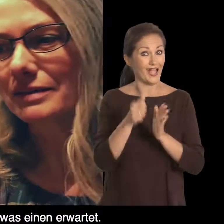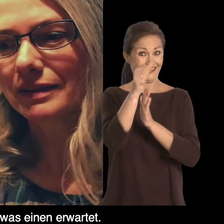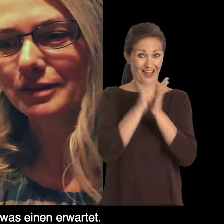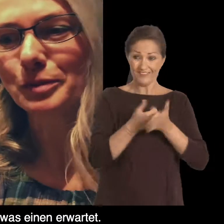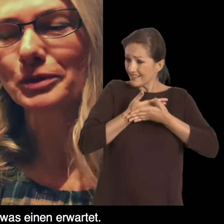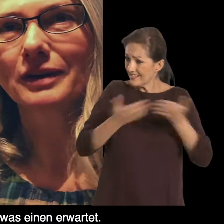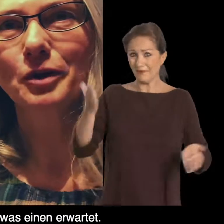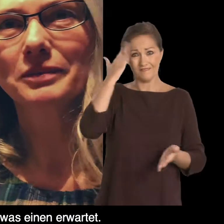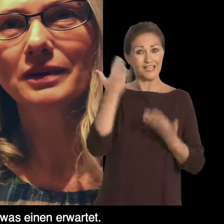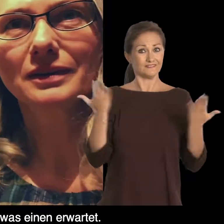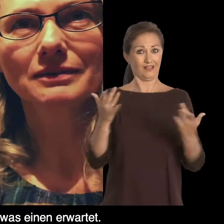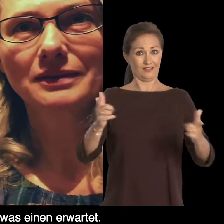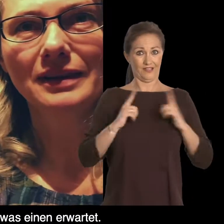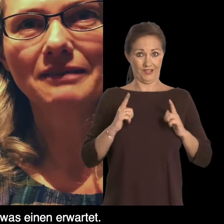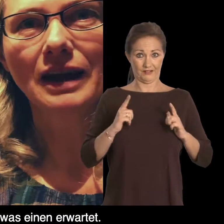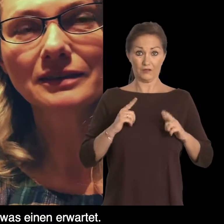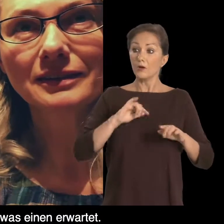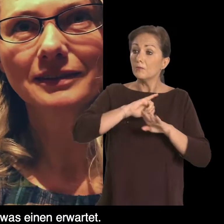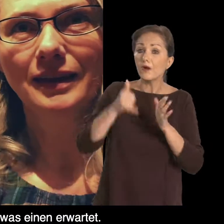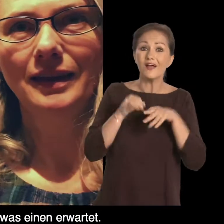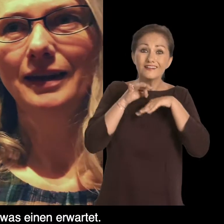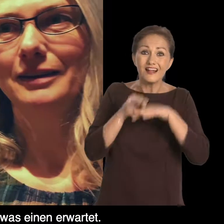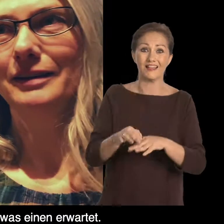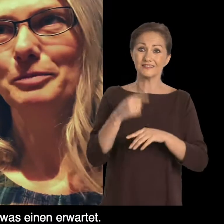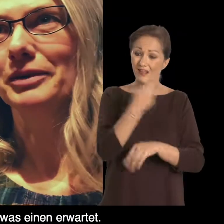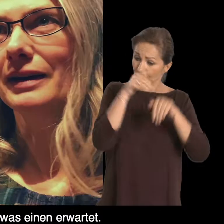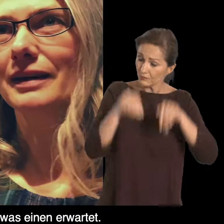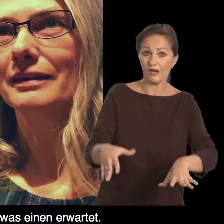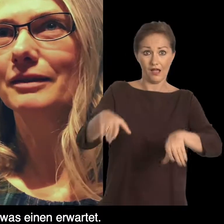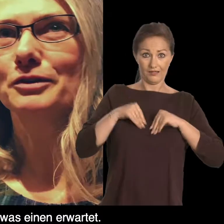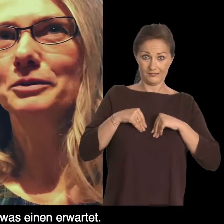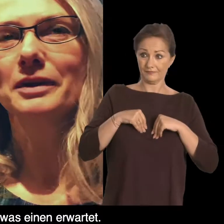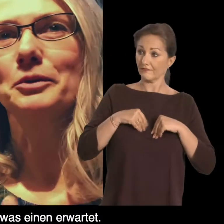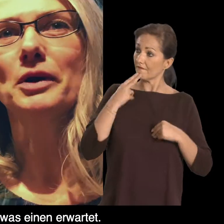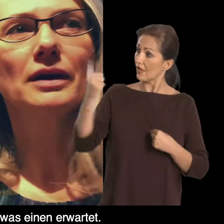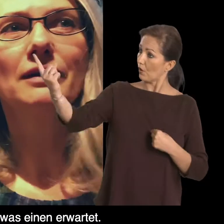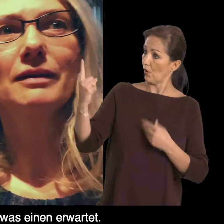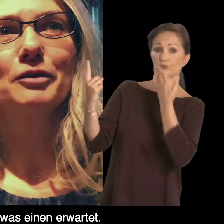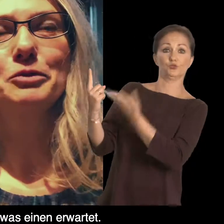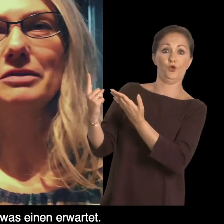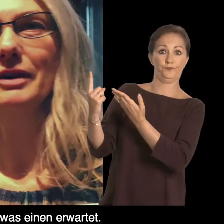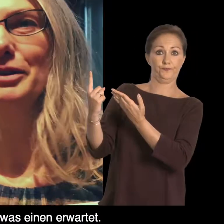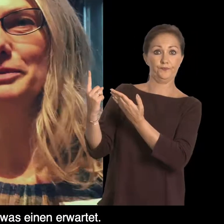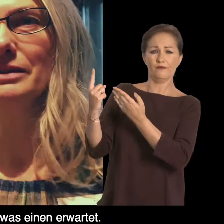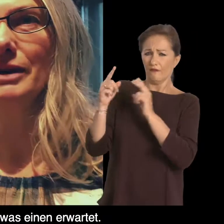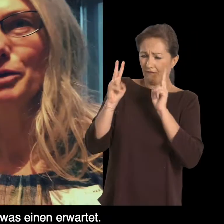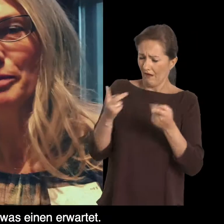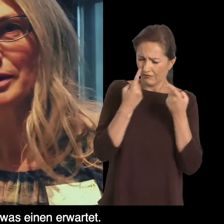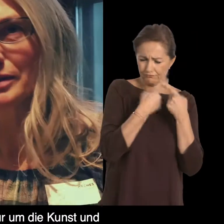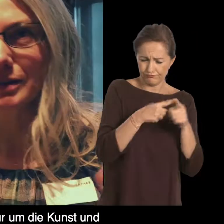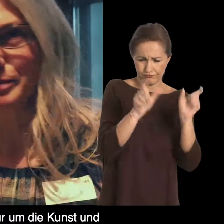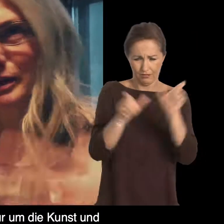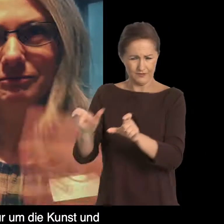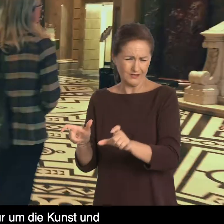no se sabe, si en este proyecto llega, lo que se espera. Los proyectos y los curadores deben aceptar quién